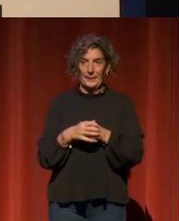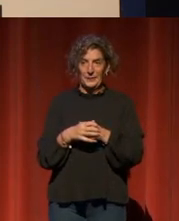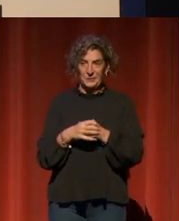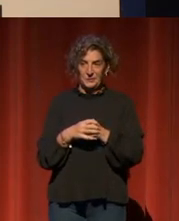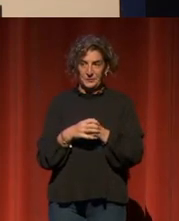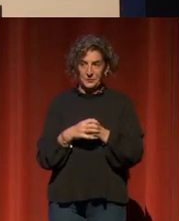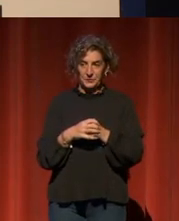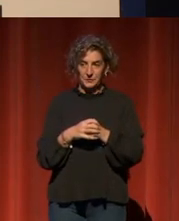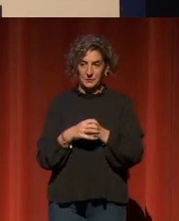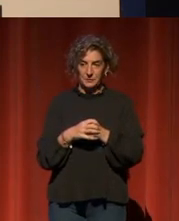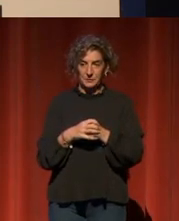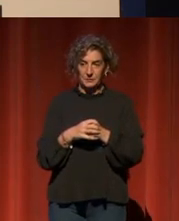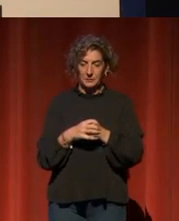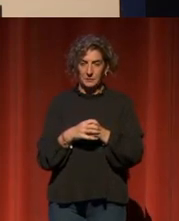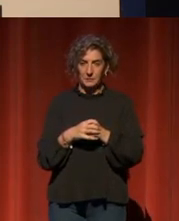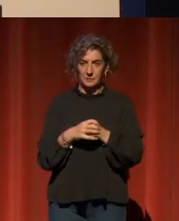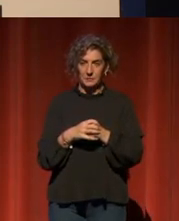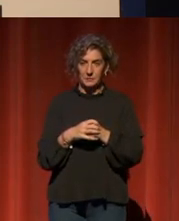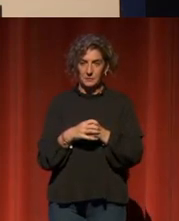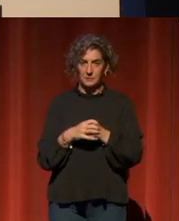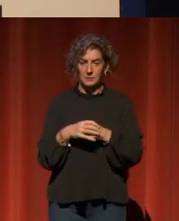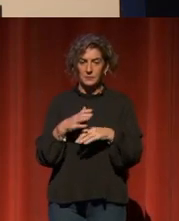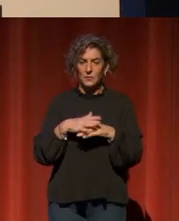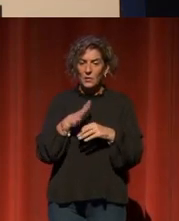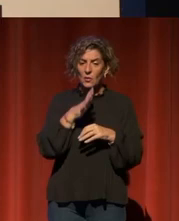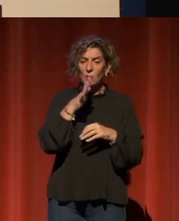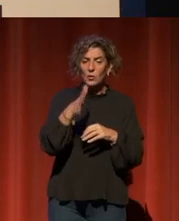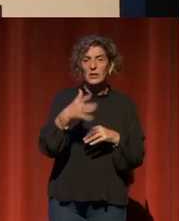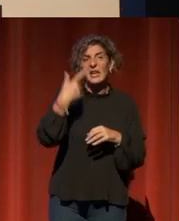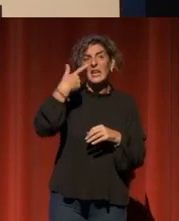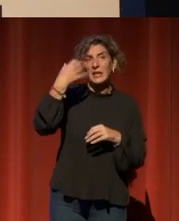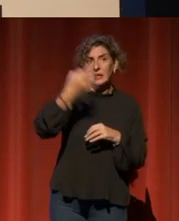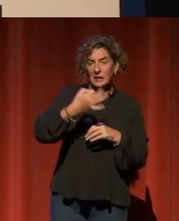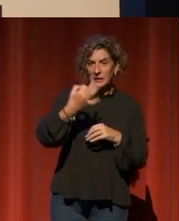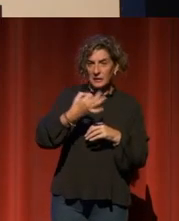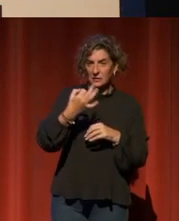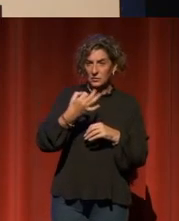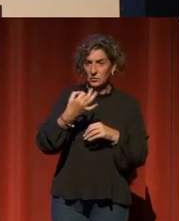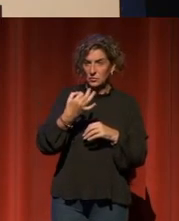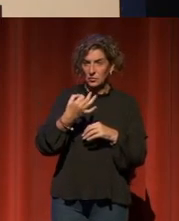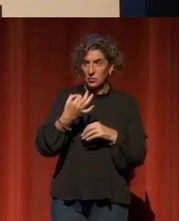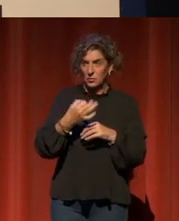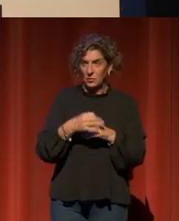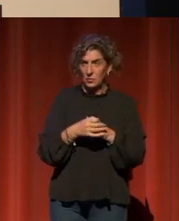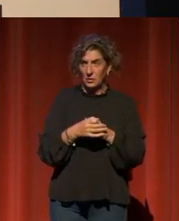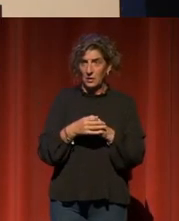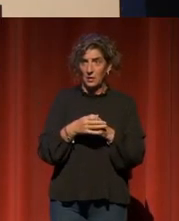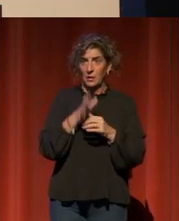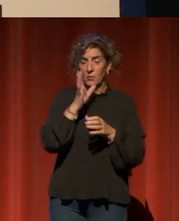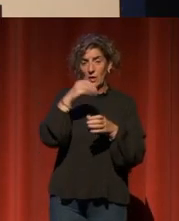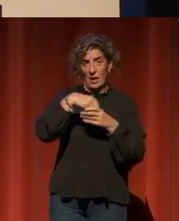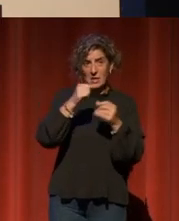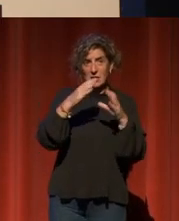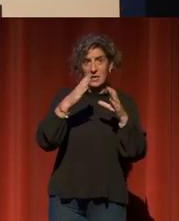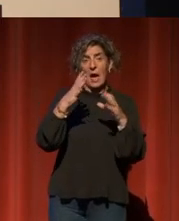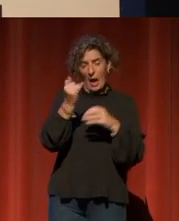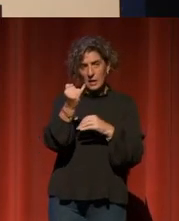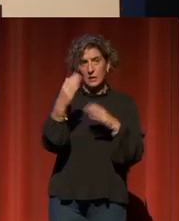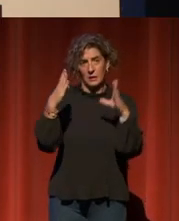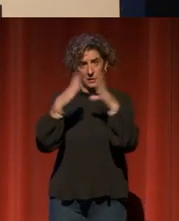el motivo de por qué en riesgo es obvio, porque hay iglesias que están en riesgo de